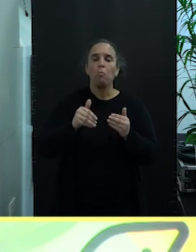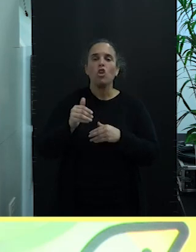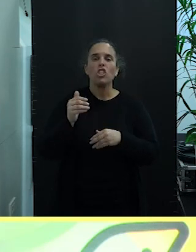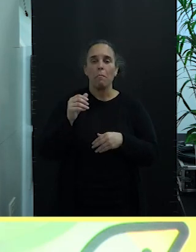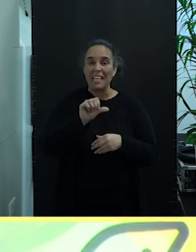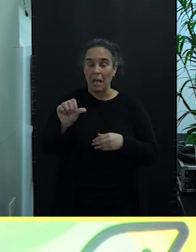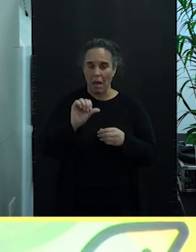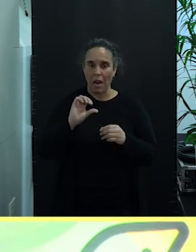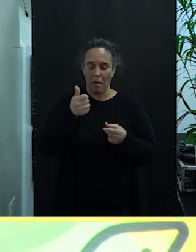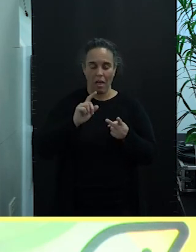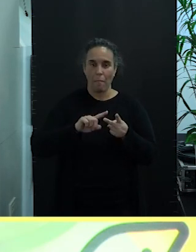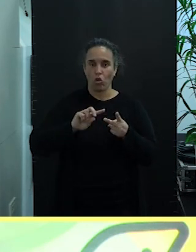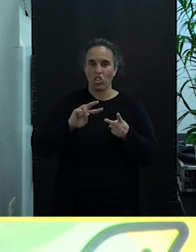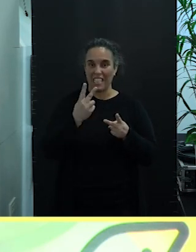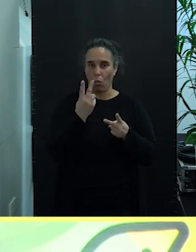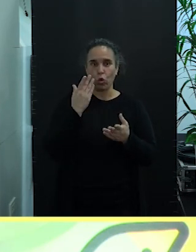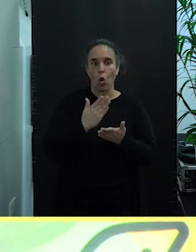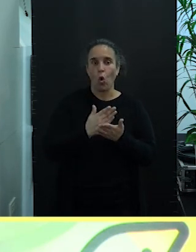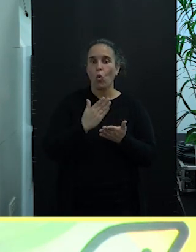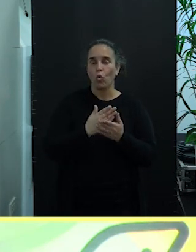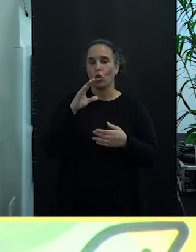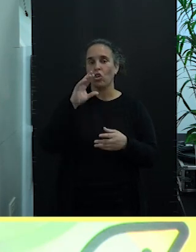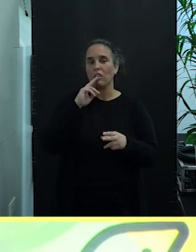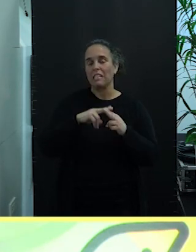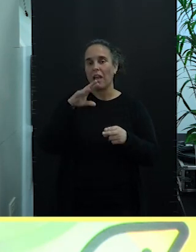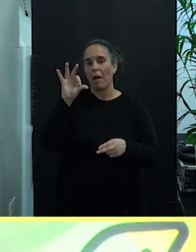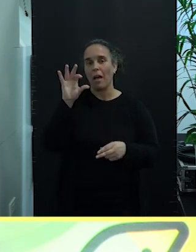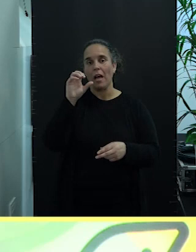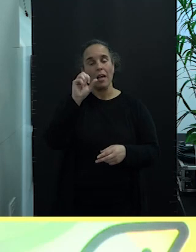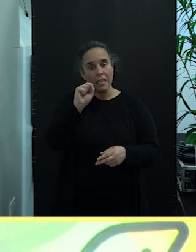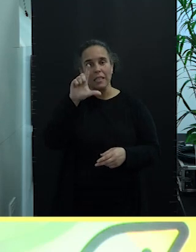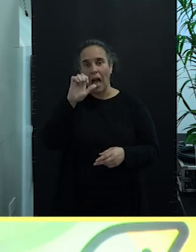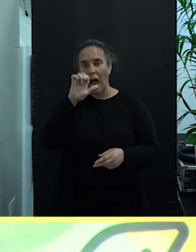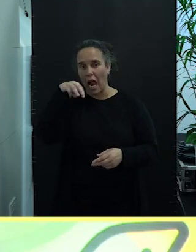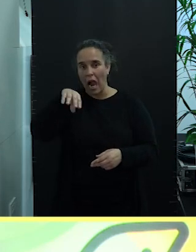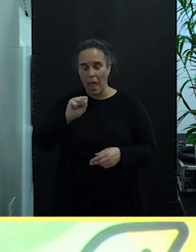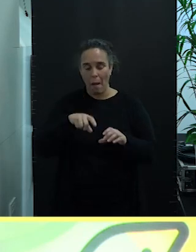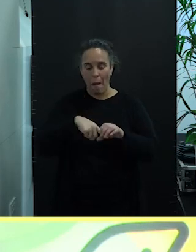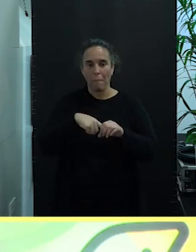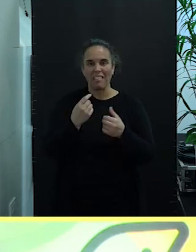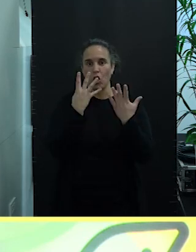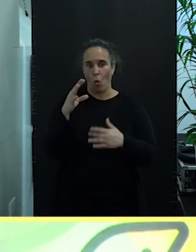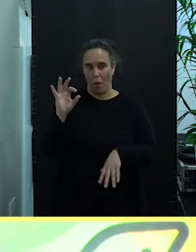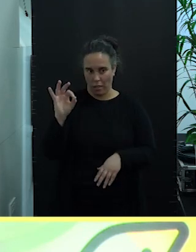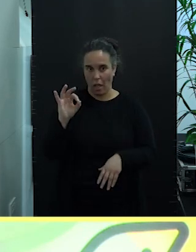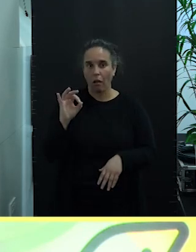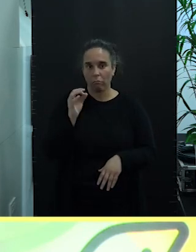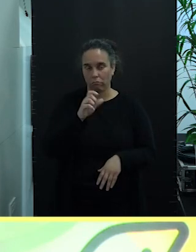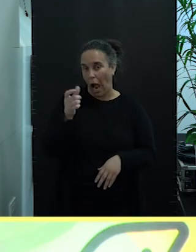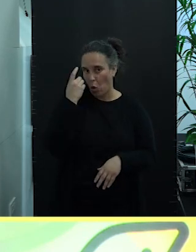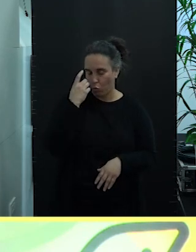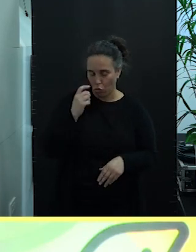aportando plazas para 90 alumnos. Es decir, nosotros